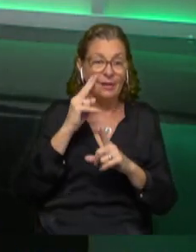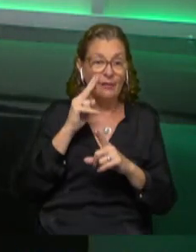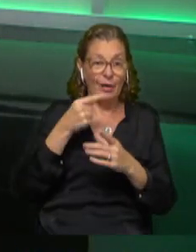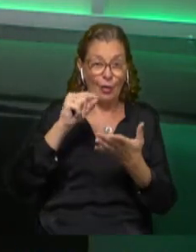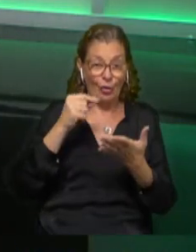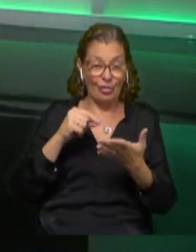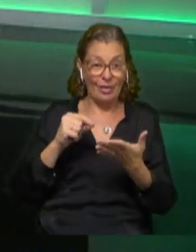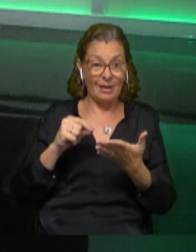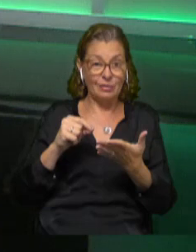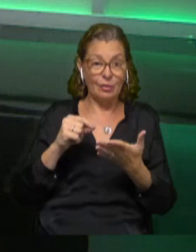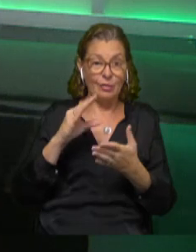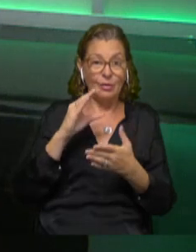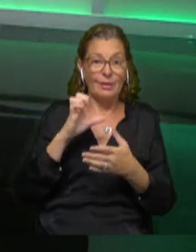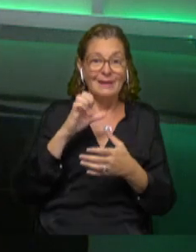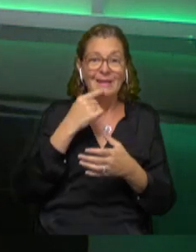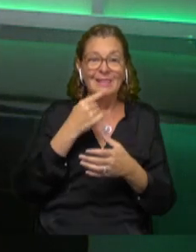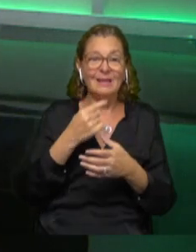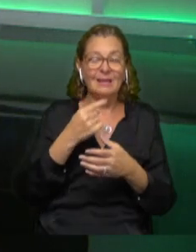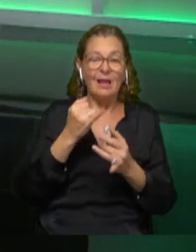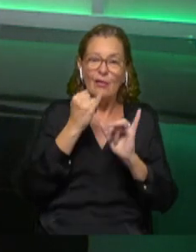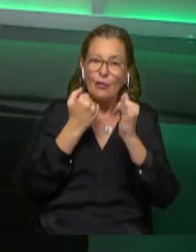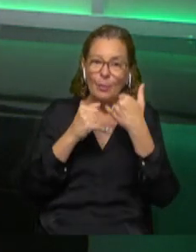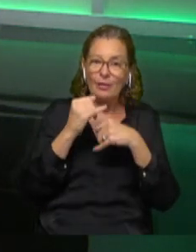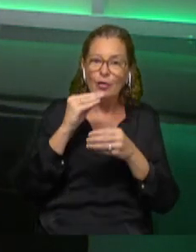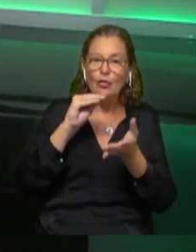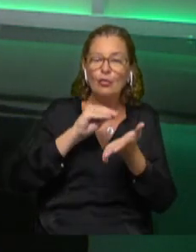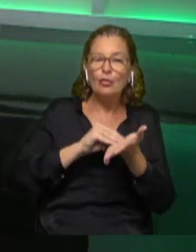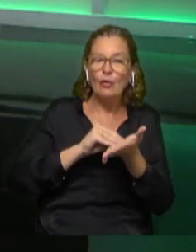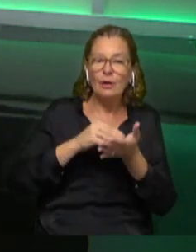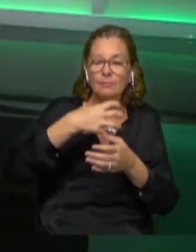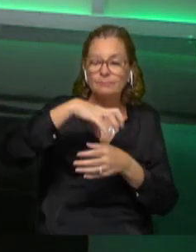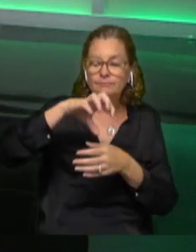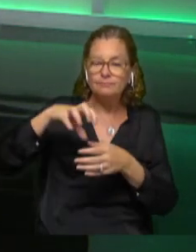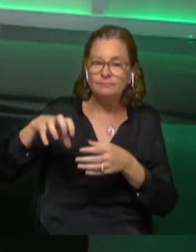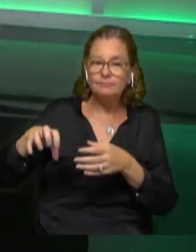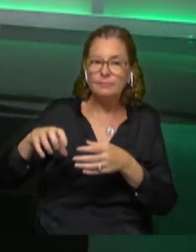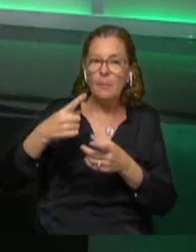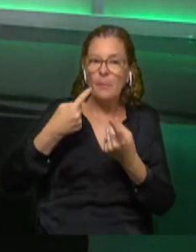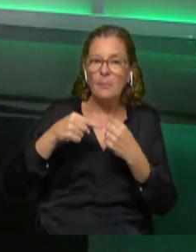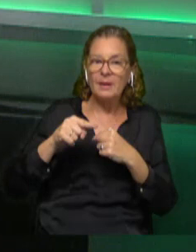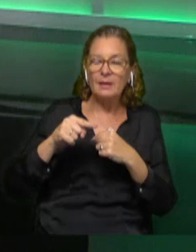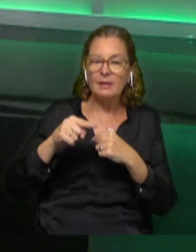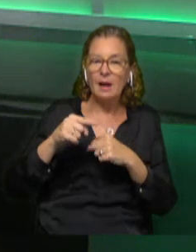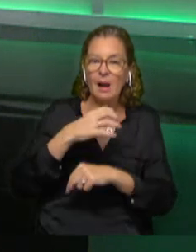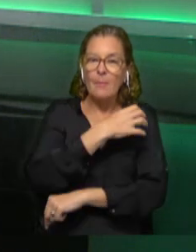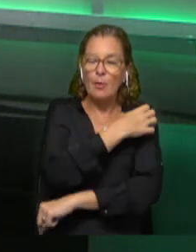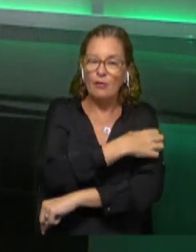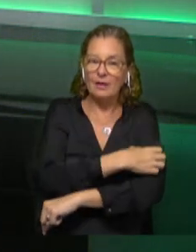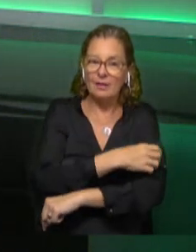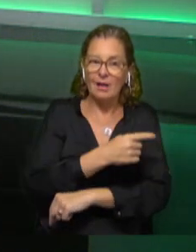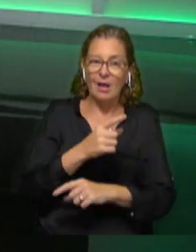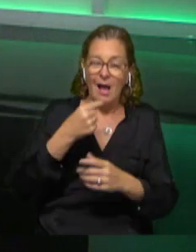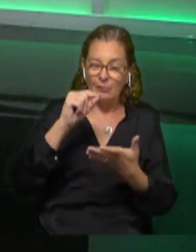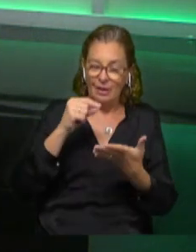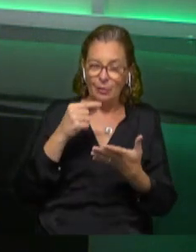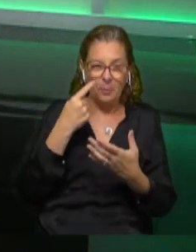datos procesados por el SED, que nos dan información en relación a la distribución geográfica, pero de la pobreza, que es un dato que habíamos conocido,